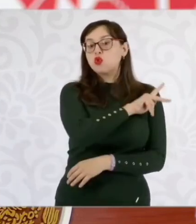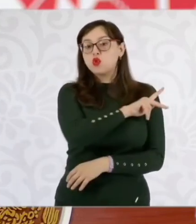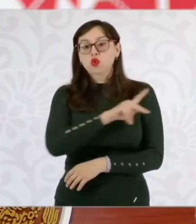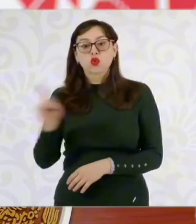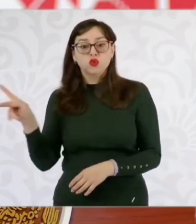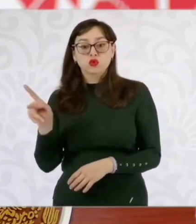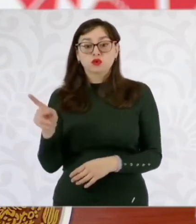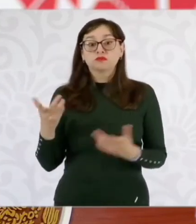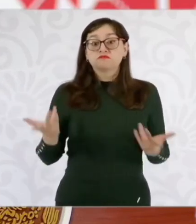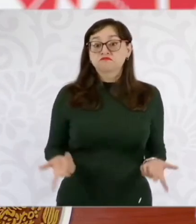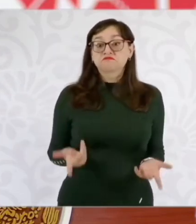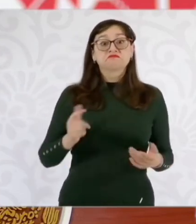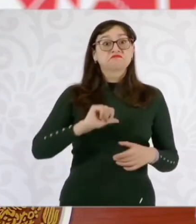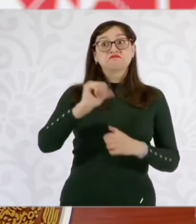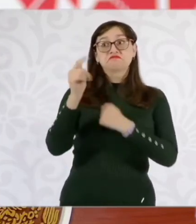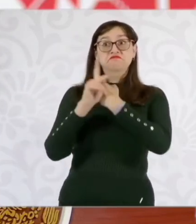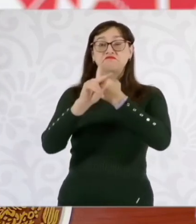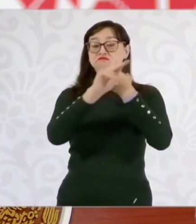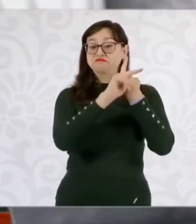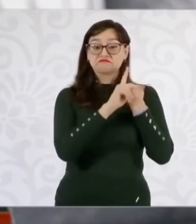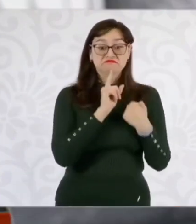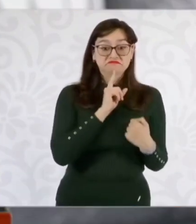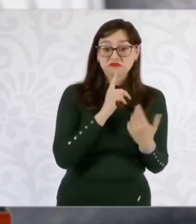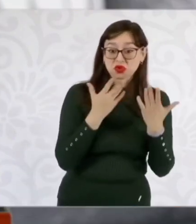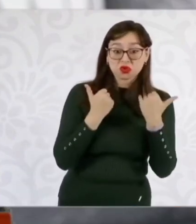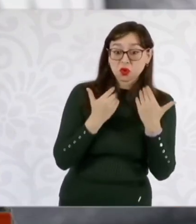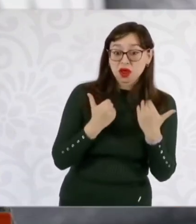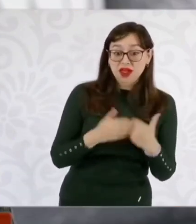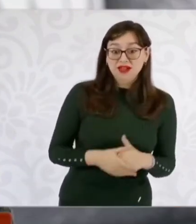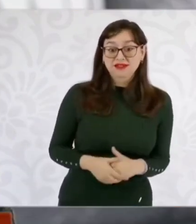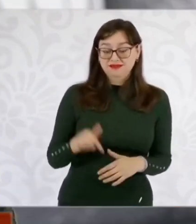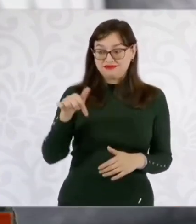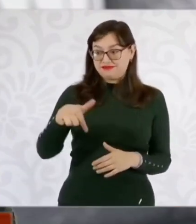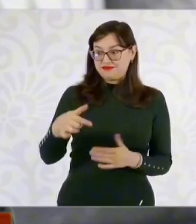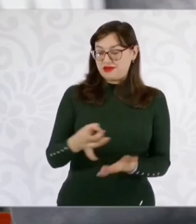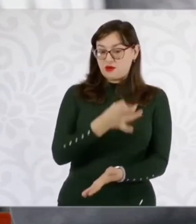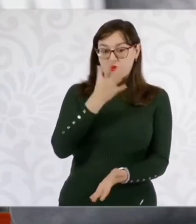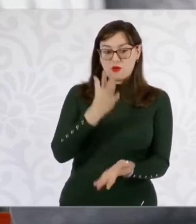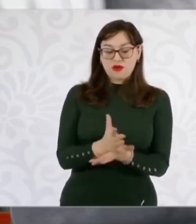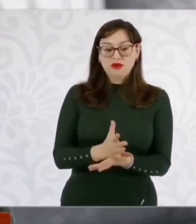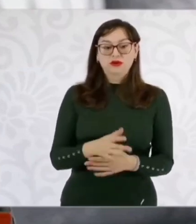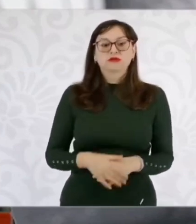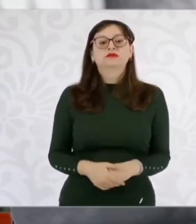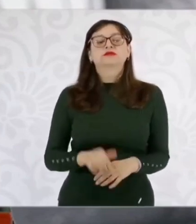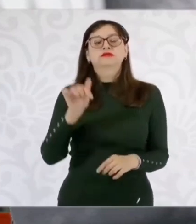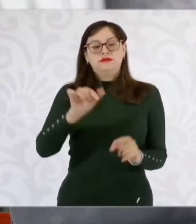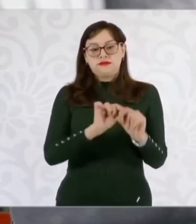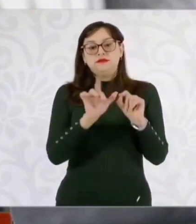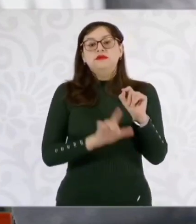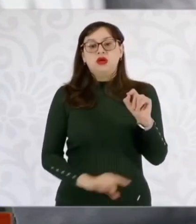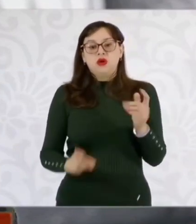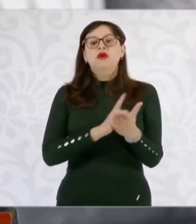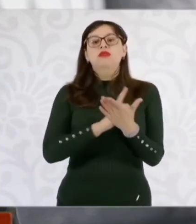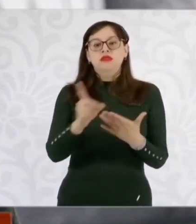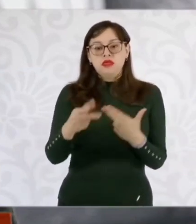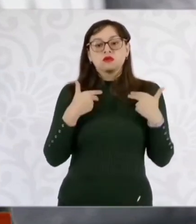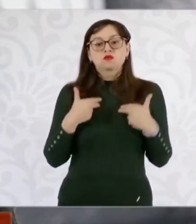en otras partes del mundo. En nuestro país se respetan los derechos humanos,